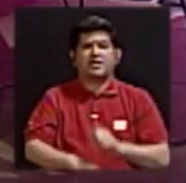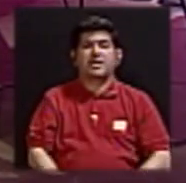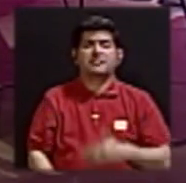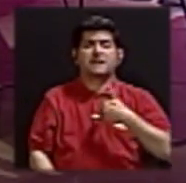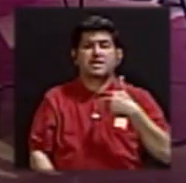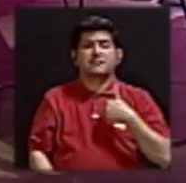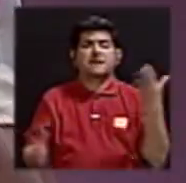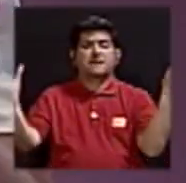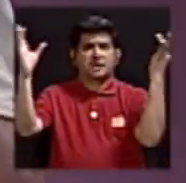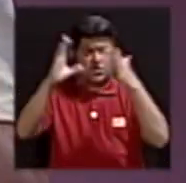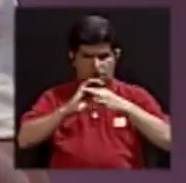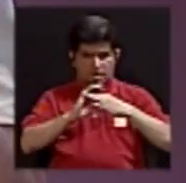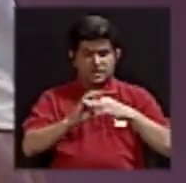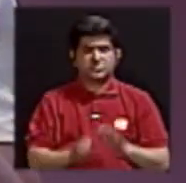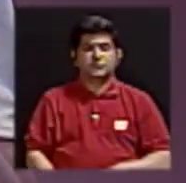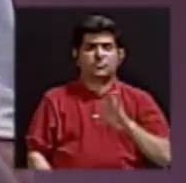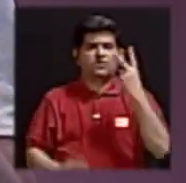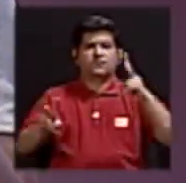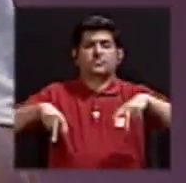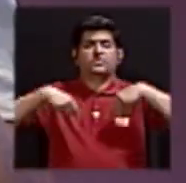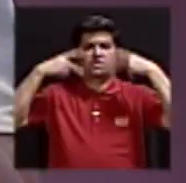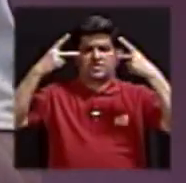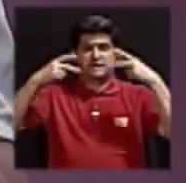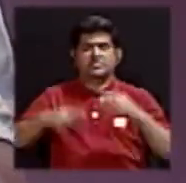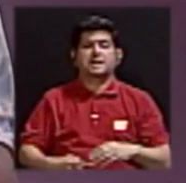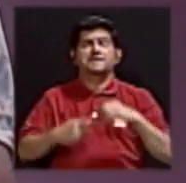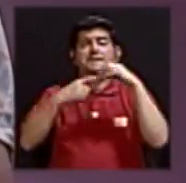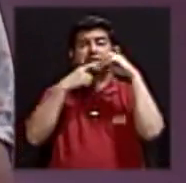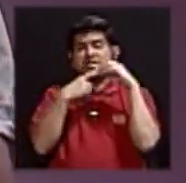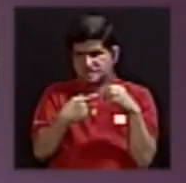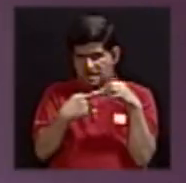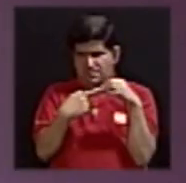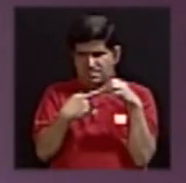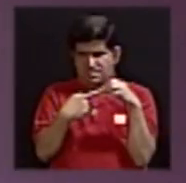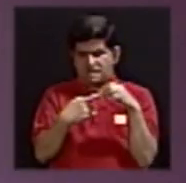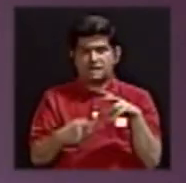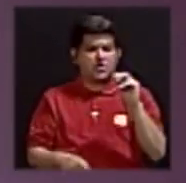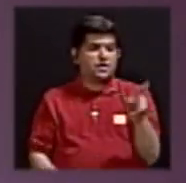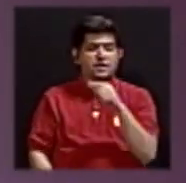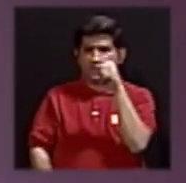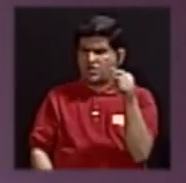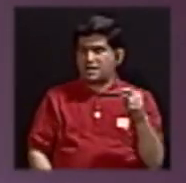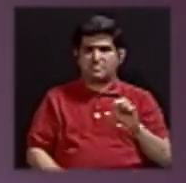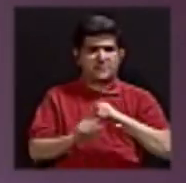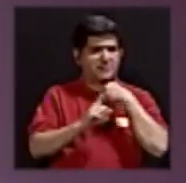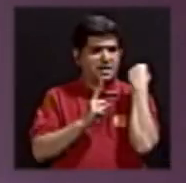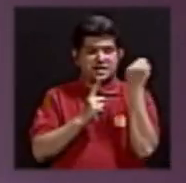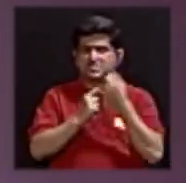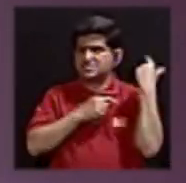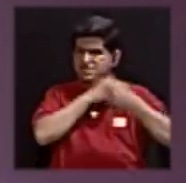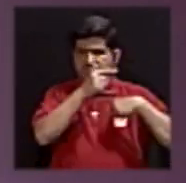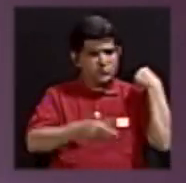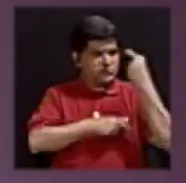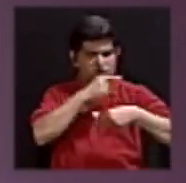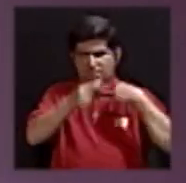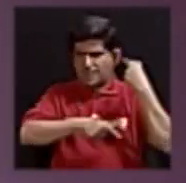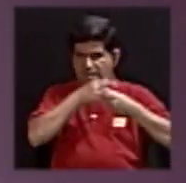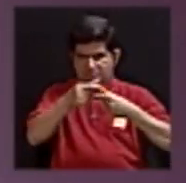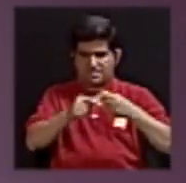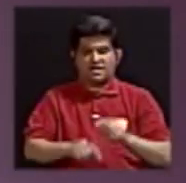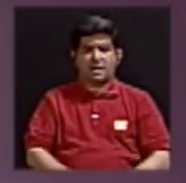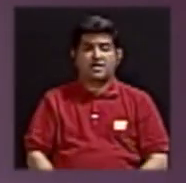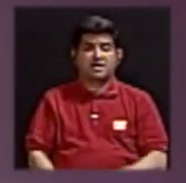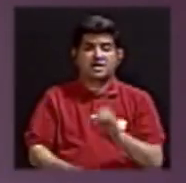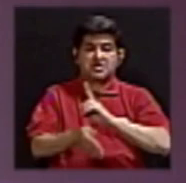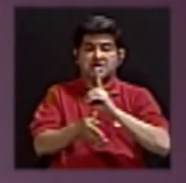que ver con el estilo de vida, principalmente. No descartamos los factores genéticos, ¿verdad? Que